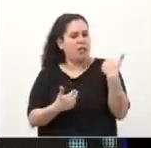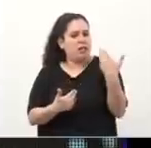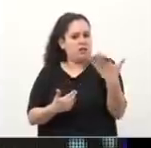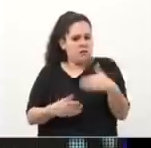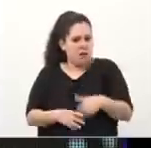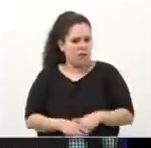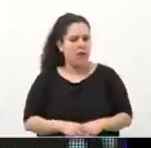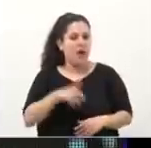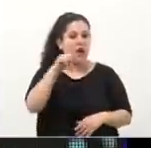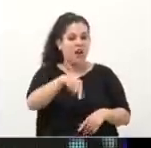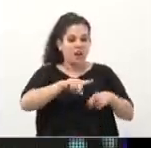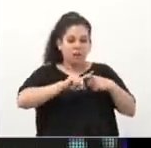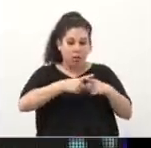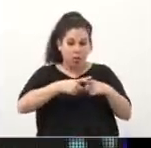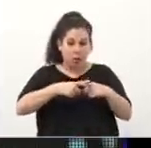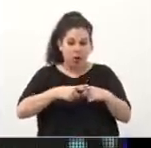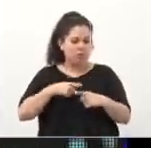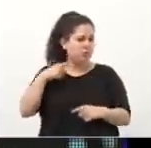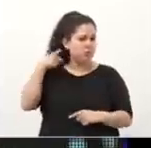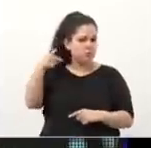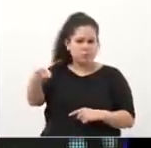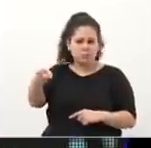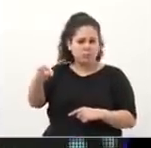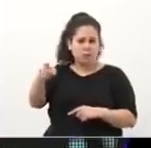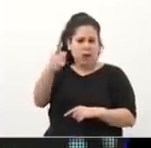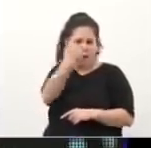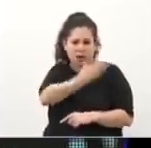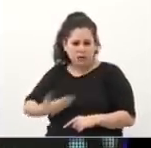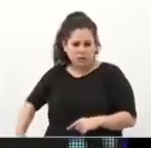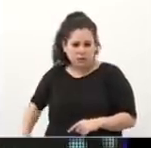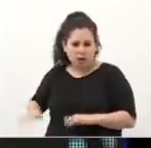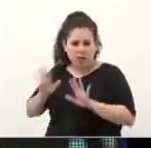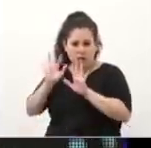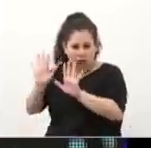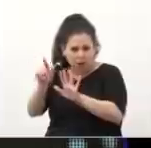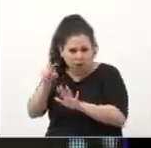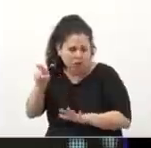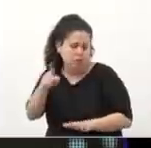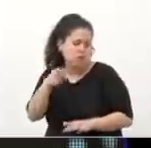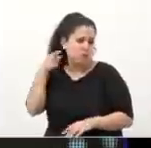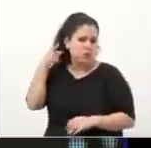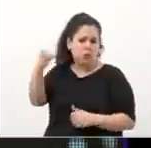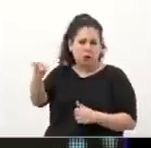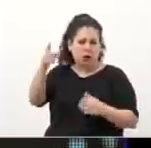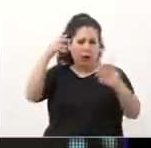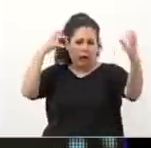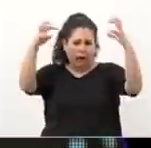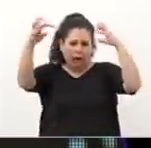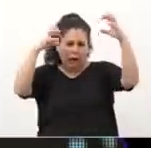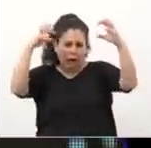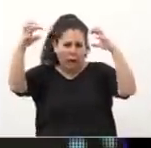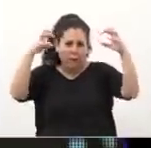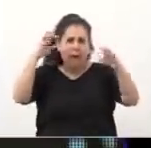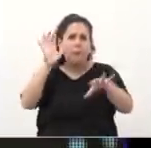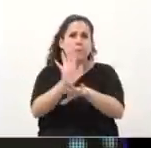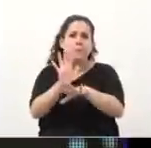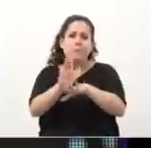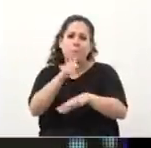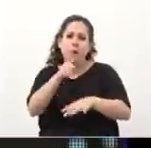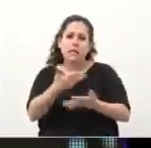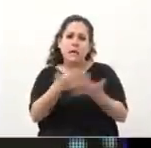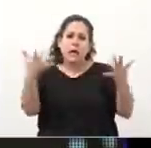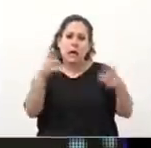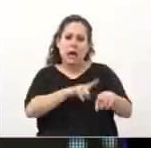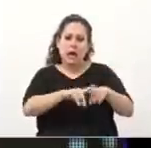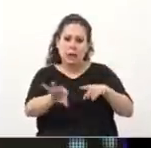debate, se opone a un Estado policial, al crecimiento de unas cámaras que colocan a la Ciudad de Buenos Aires como un gran hermano controlado por un Estado